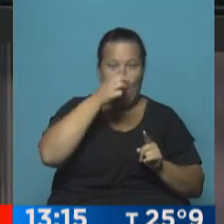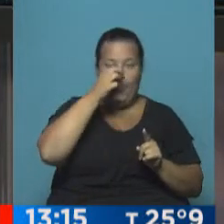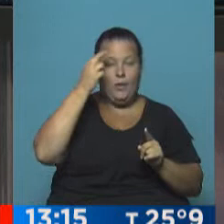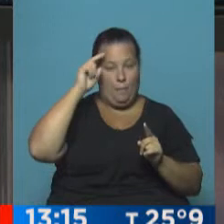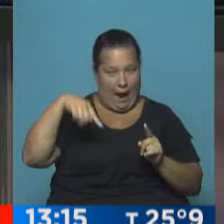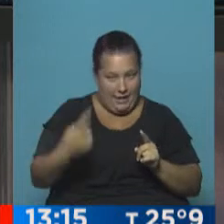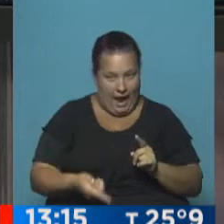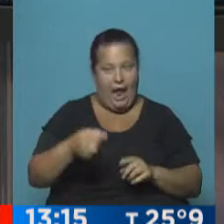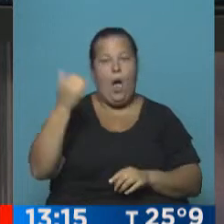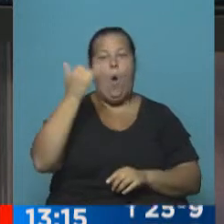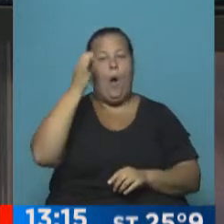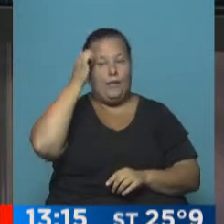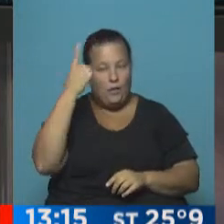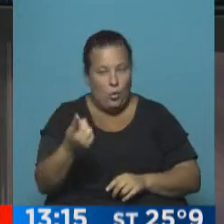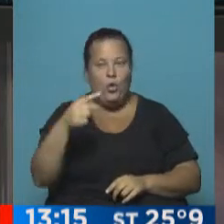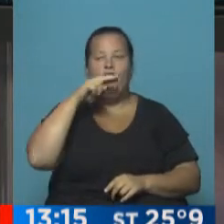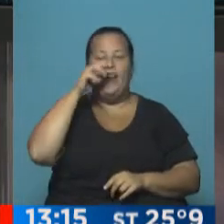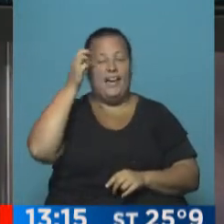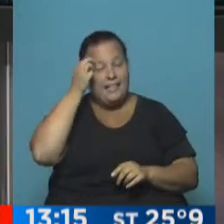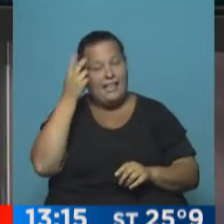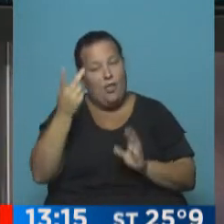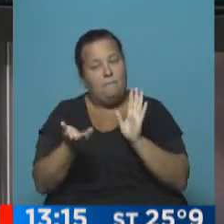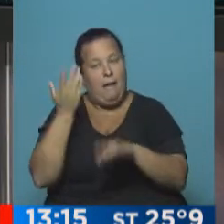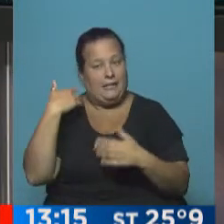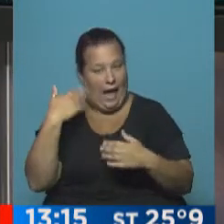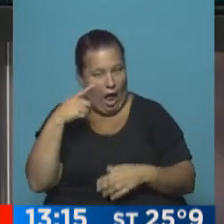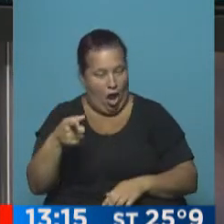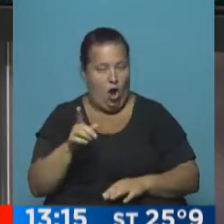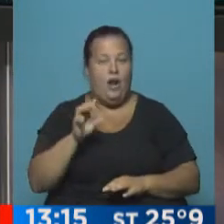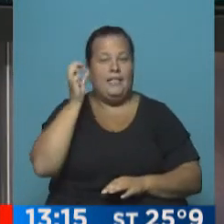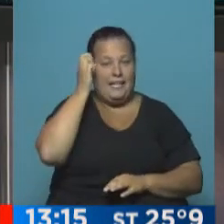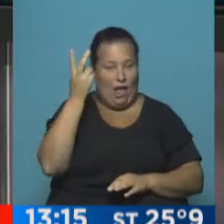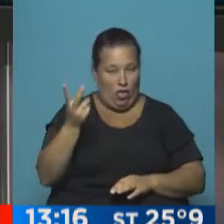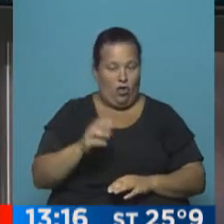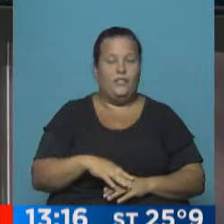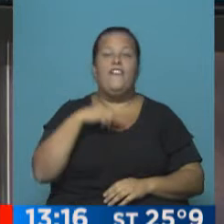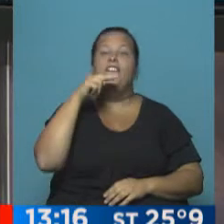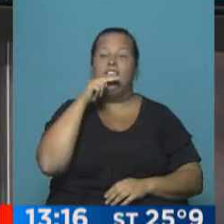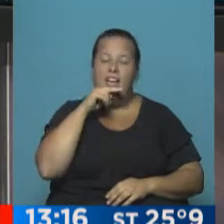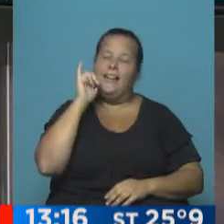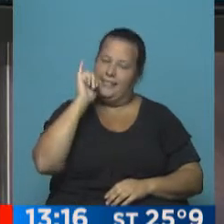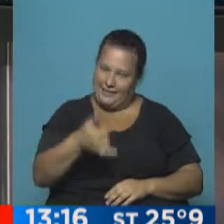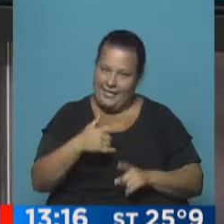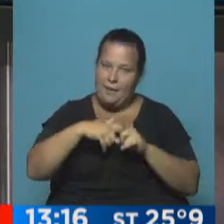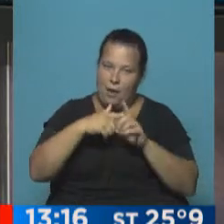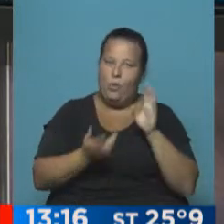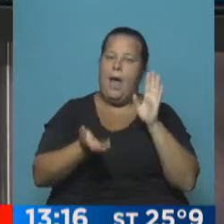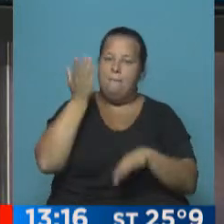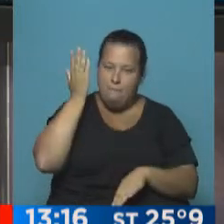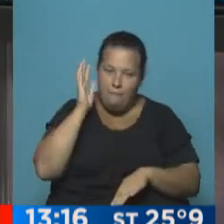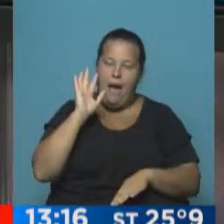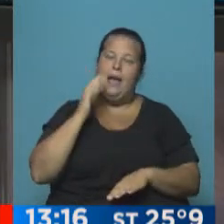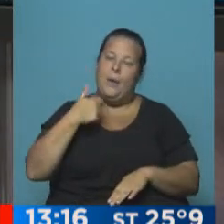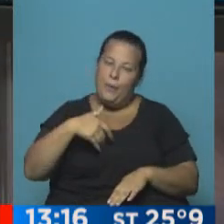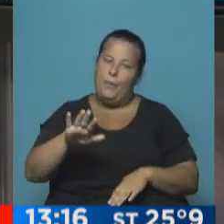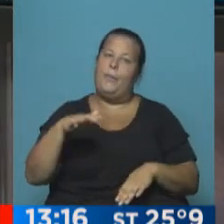mañana, jueves 31, viernes, bueno, un poco más de calor, 32. Y el viernes, sí, asciende la temperatura, ya va a